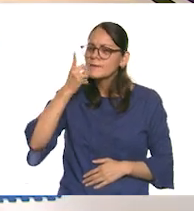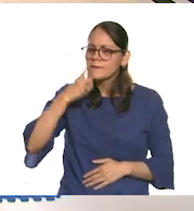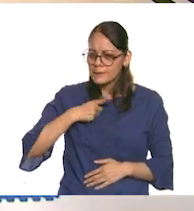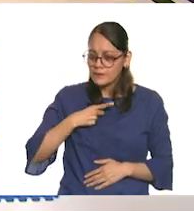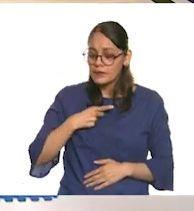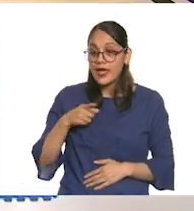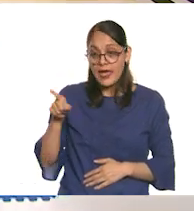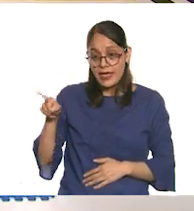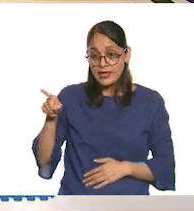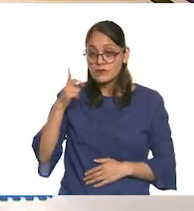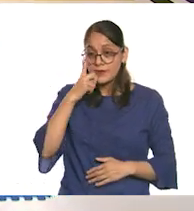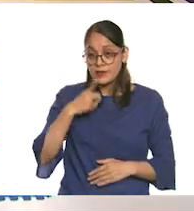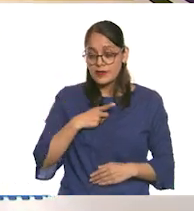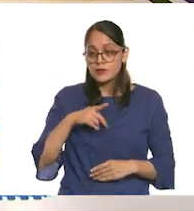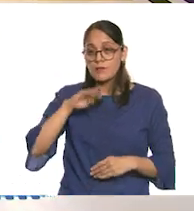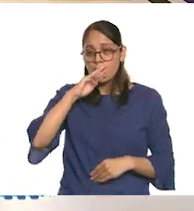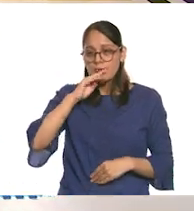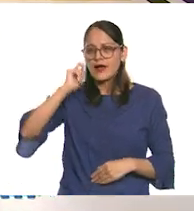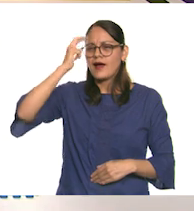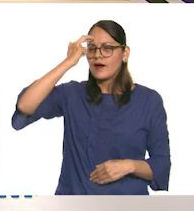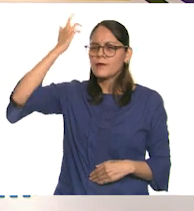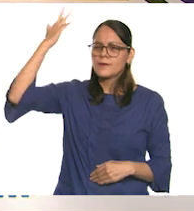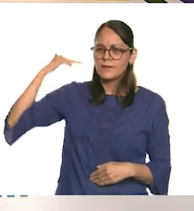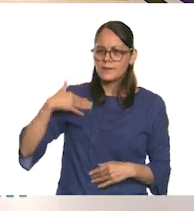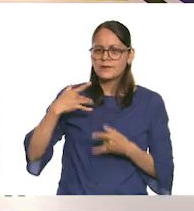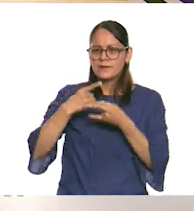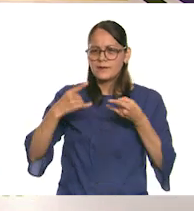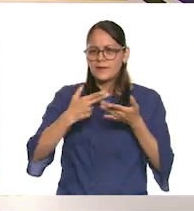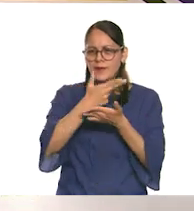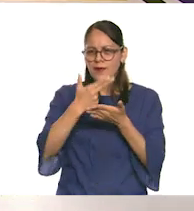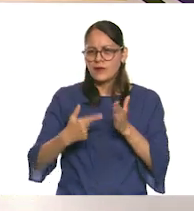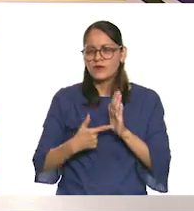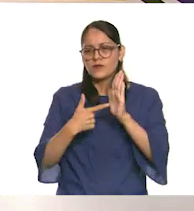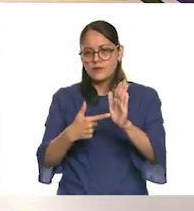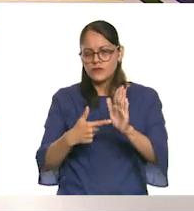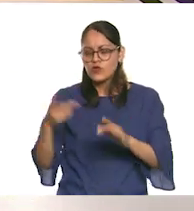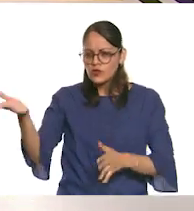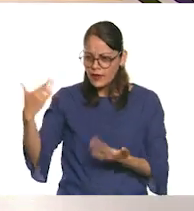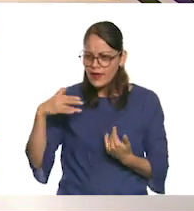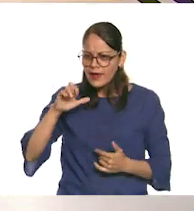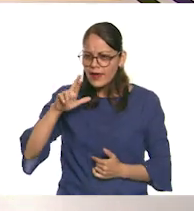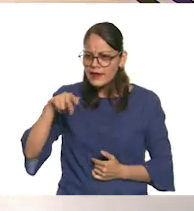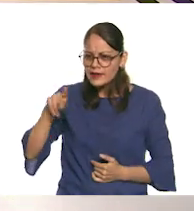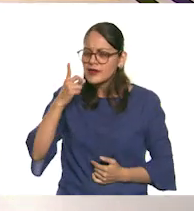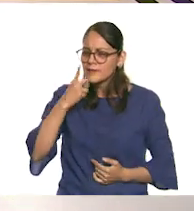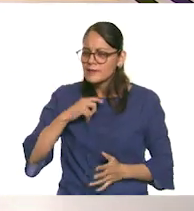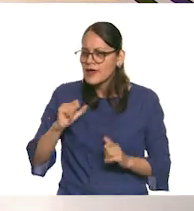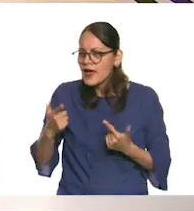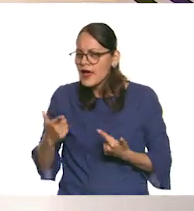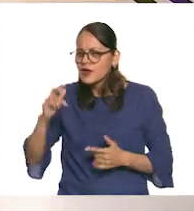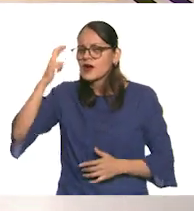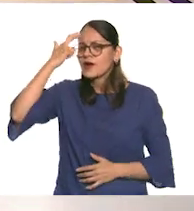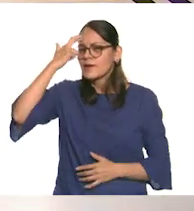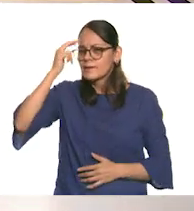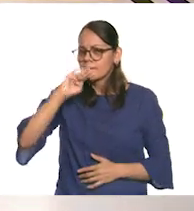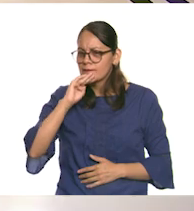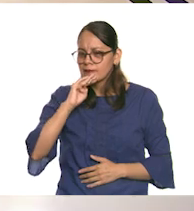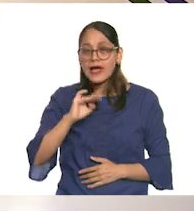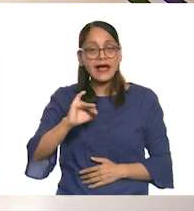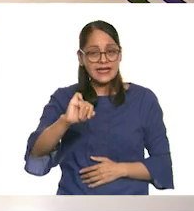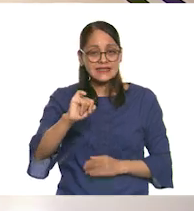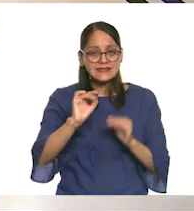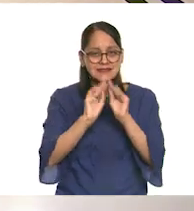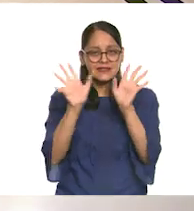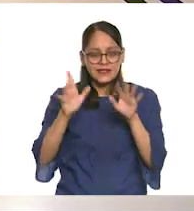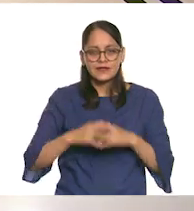nos compartieron recuerdos bonitos con sus mamás en sus dibujos. ¿Tú nos quieres compartir uno para las niñas y los niños? Ah, claro, sería